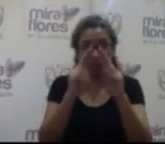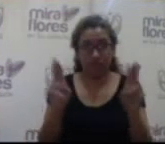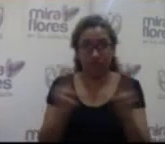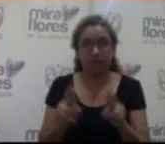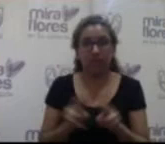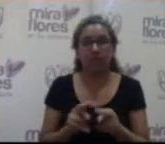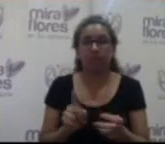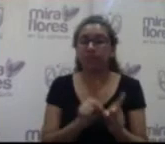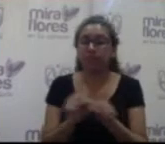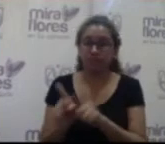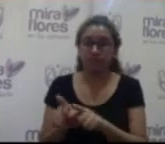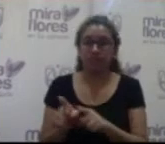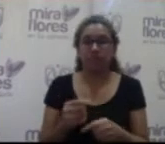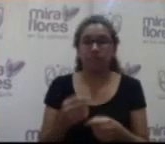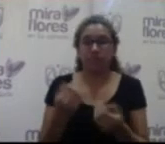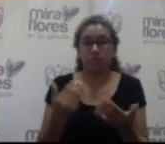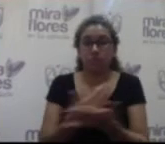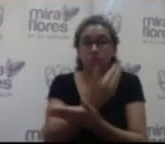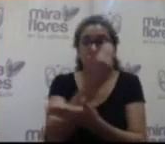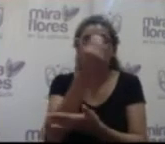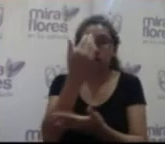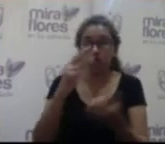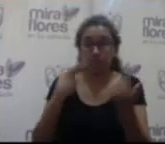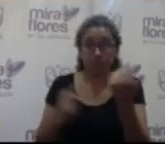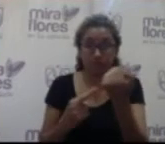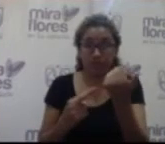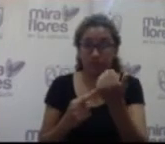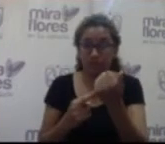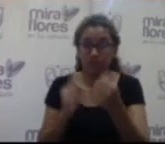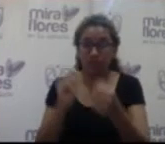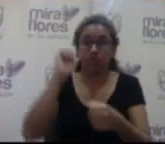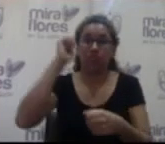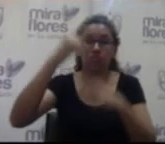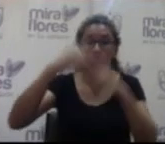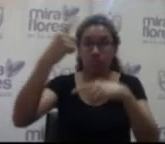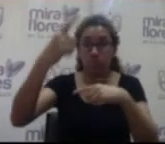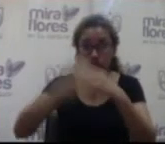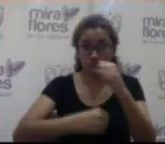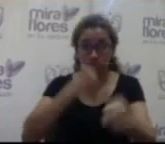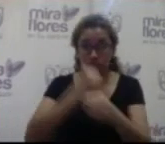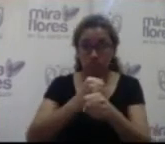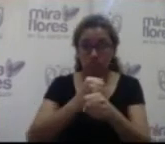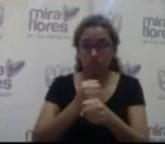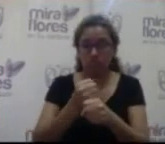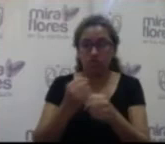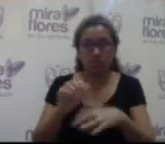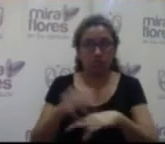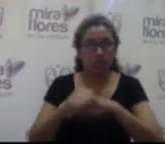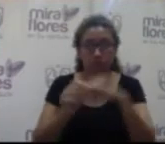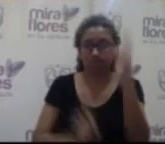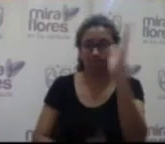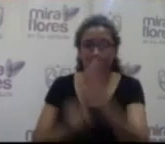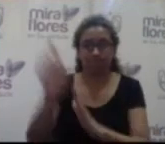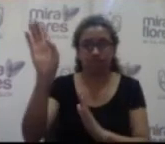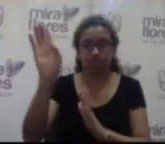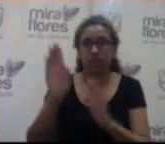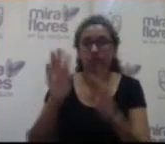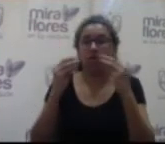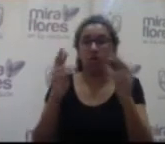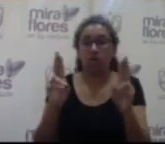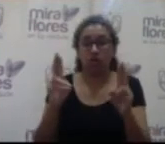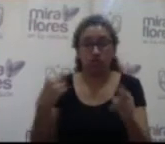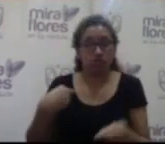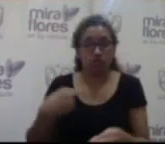y además mi deseo de que los nuevos miembros del consejo tengan mucho éxito a partir del próximo año mi deseo de que todos